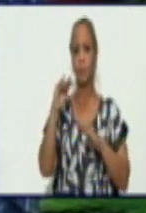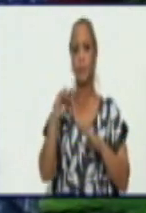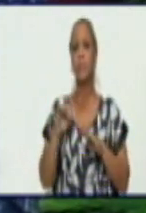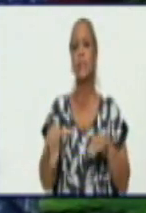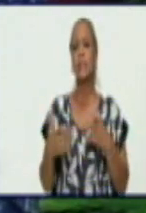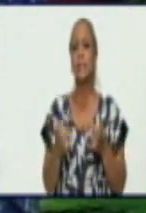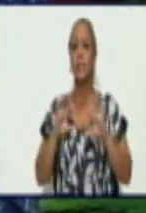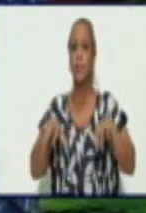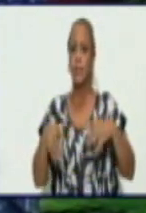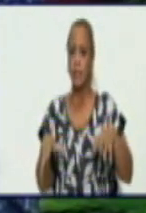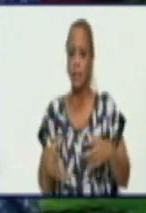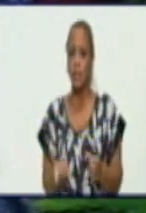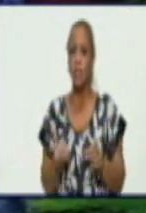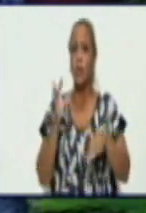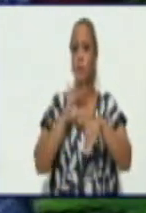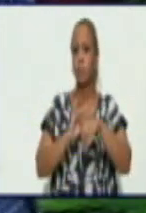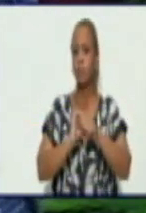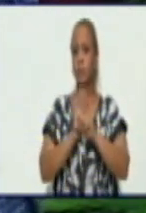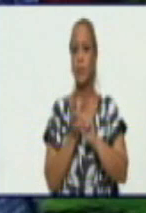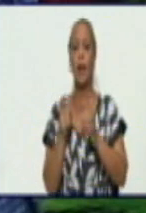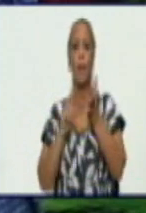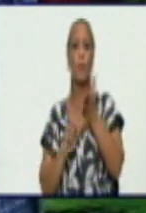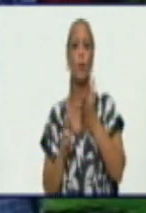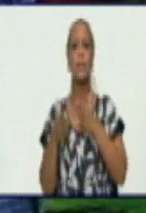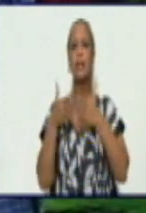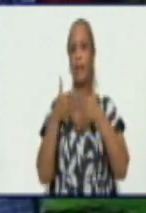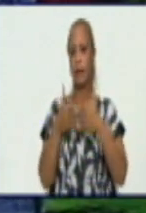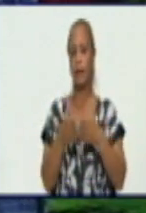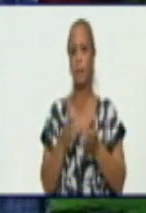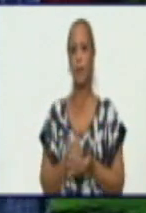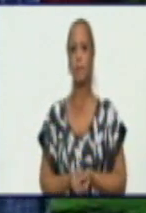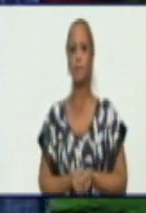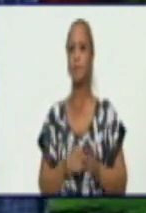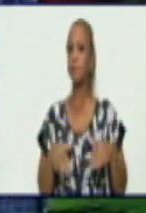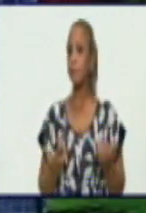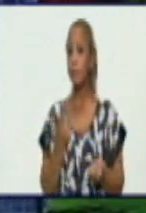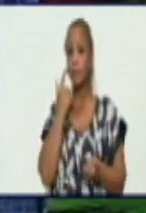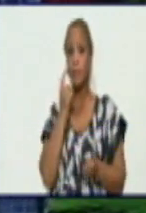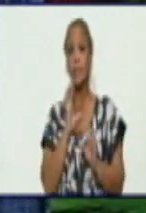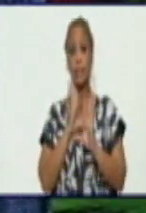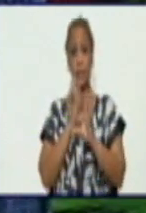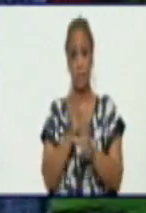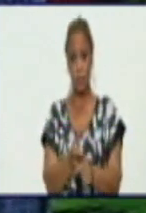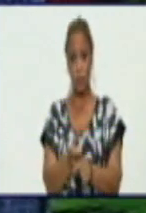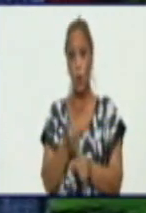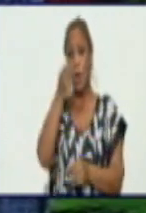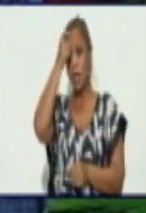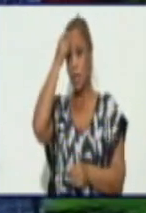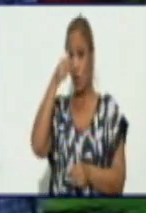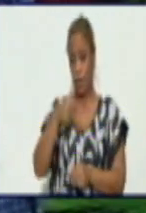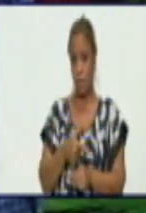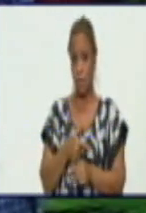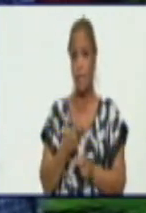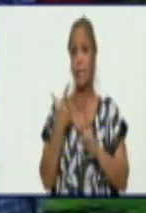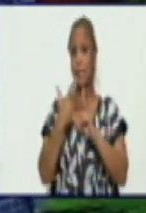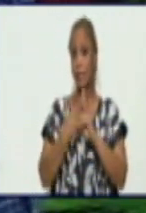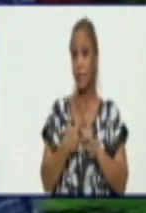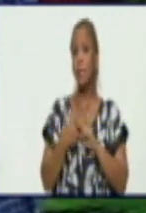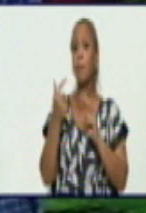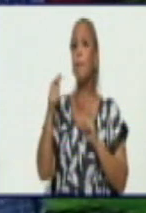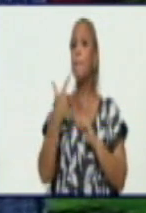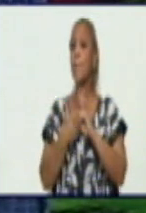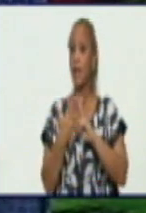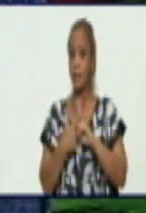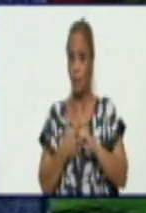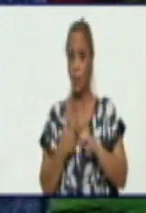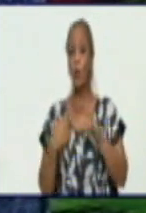en la provincia de Granma. Fíjense, Niquero, Jiguaní y vayamos son territorios